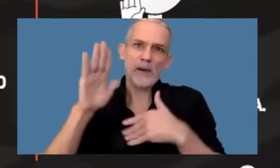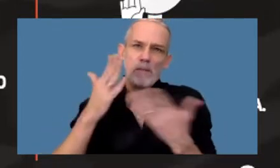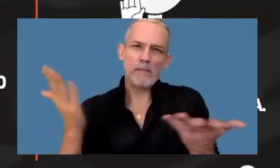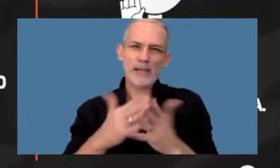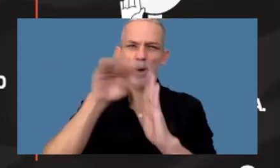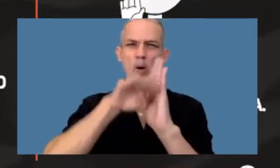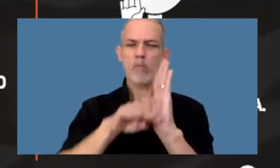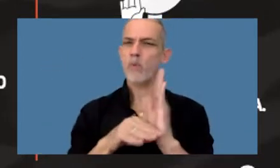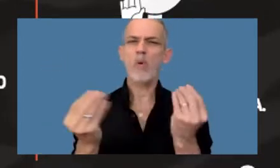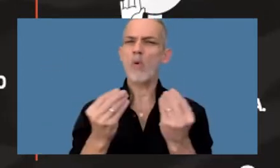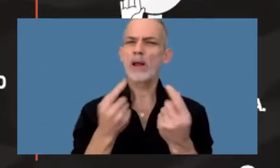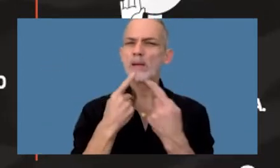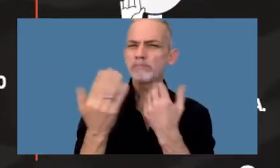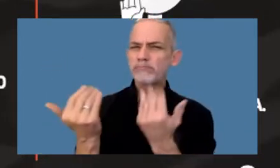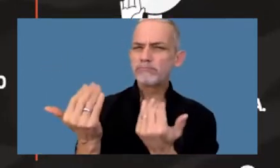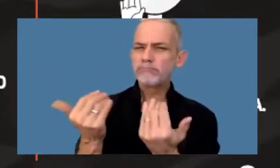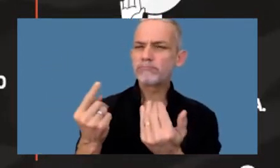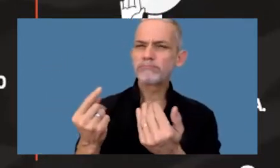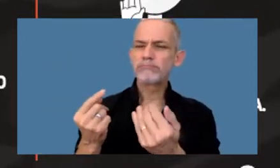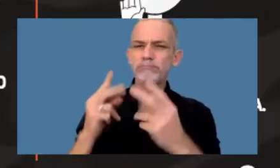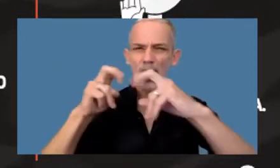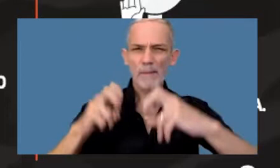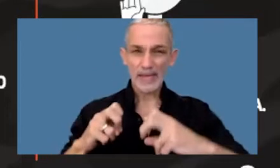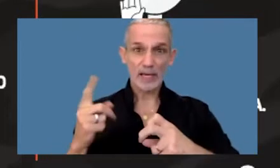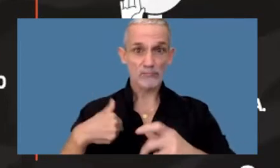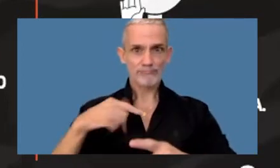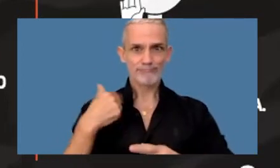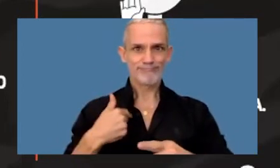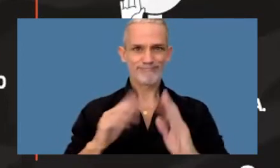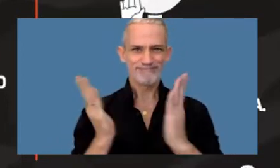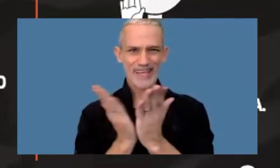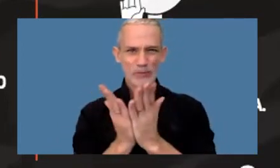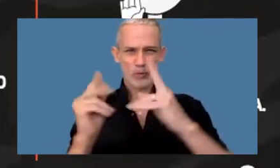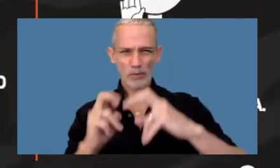ranking es en una estadística muy interesante que elaboramos un estudio